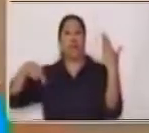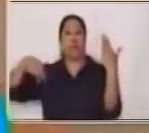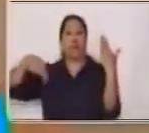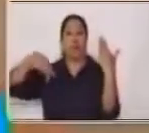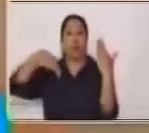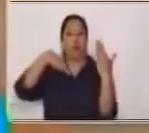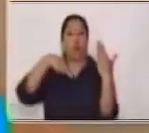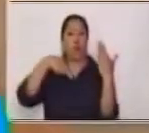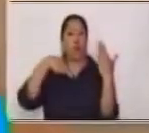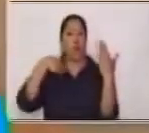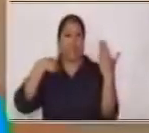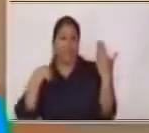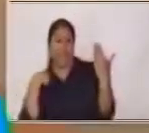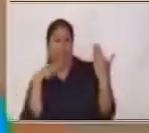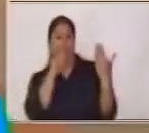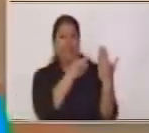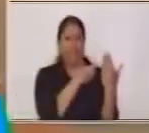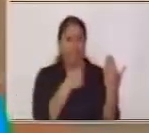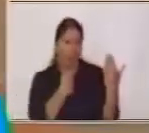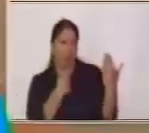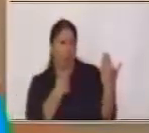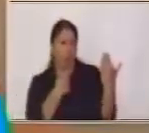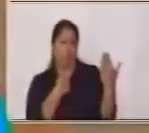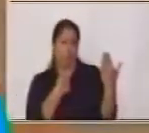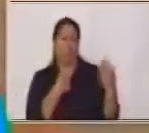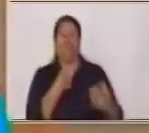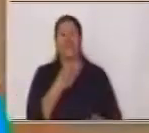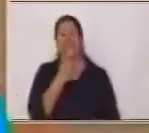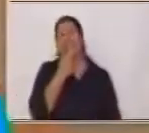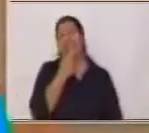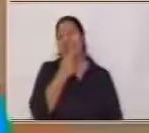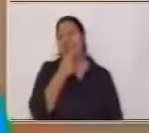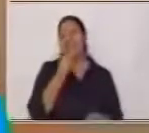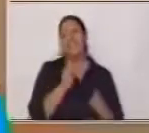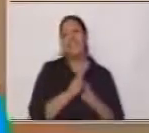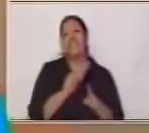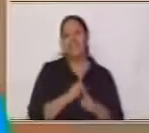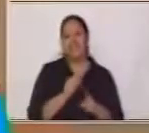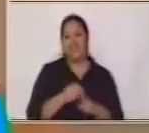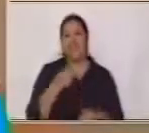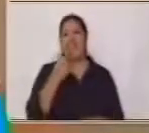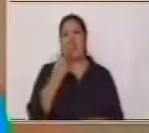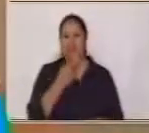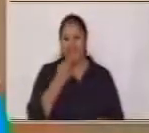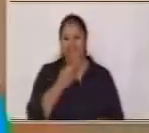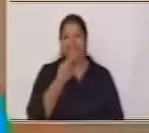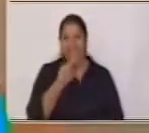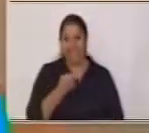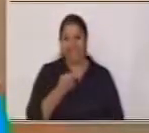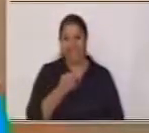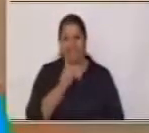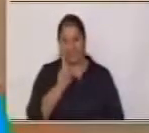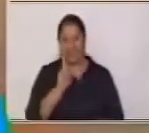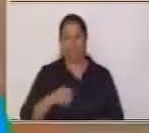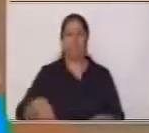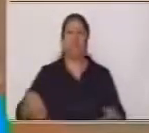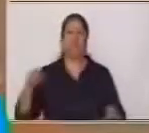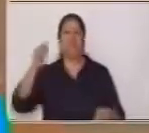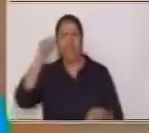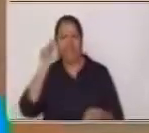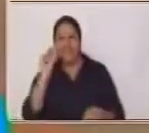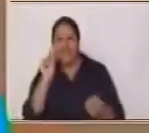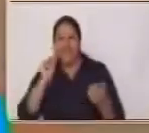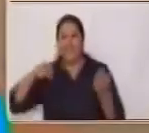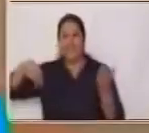¿Cereza yo? Bueno Pues ese es el chiste Vamos a ver otra vez La cereza Iba caminando